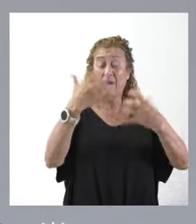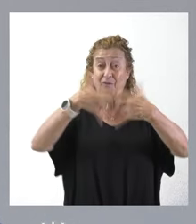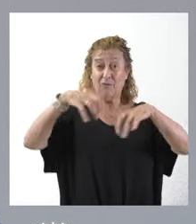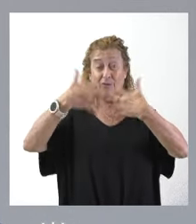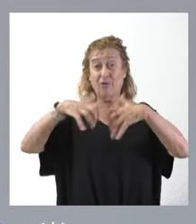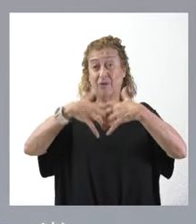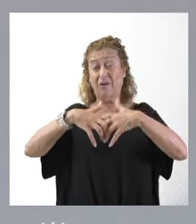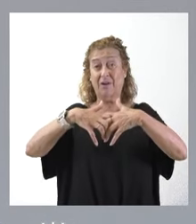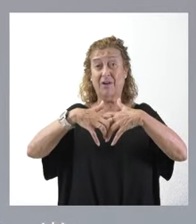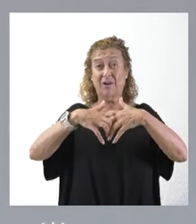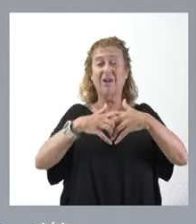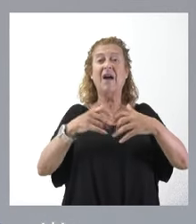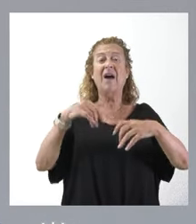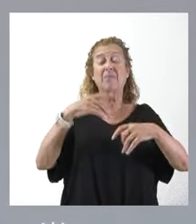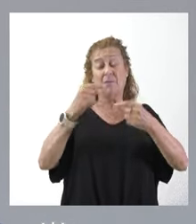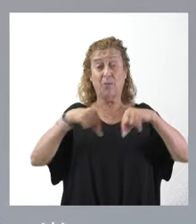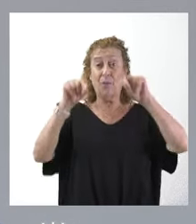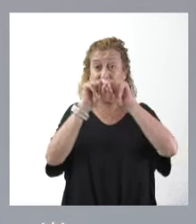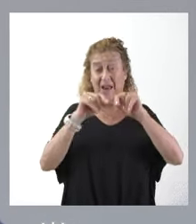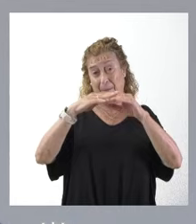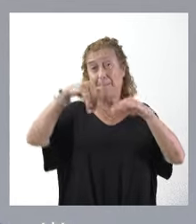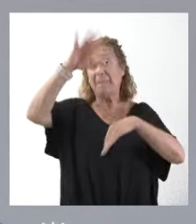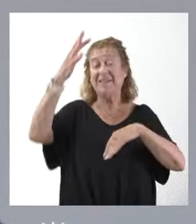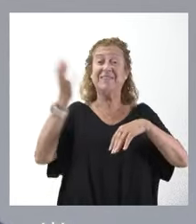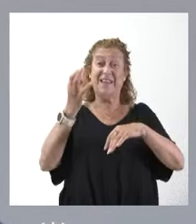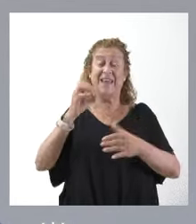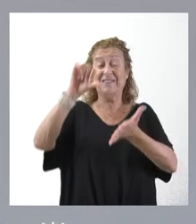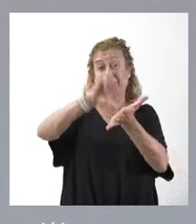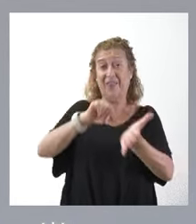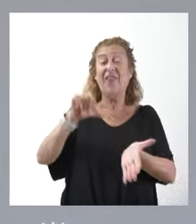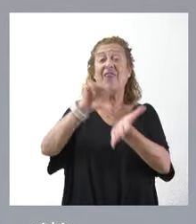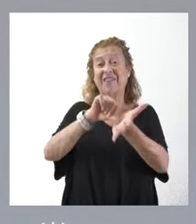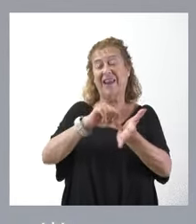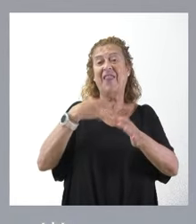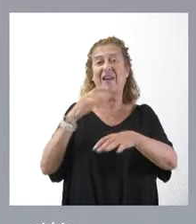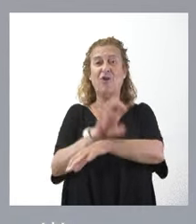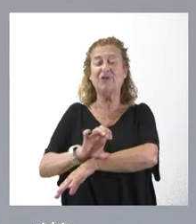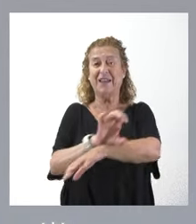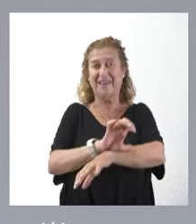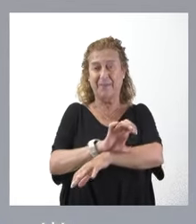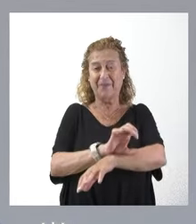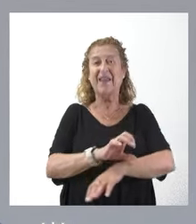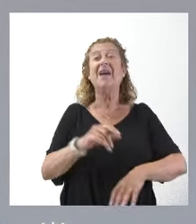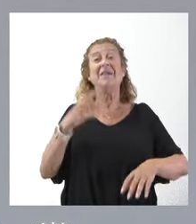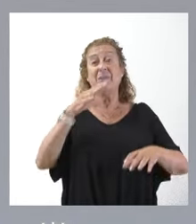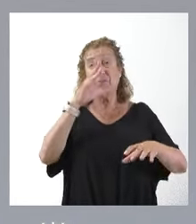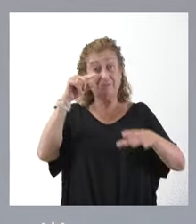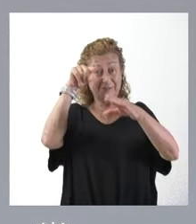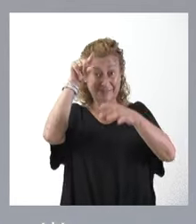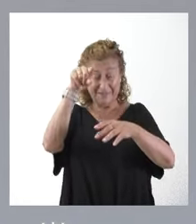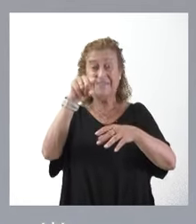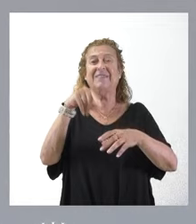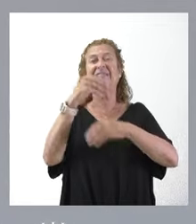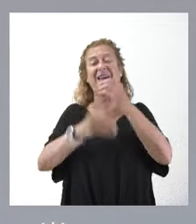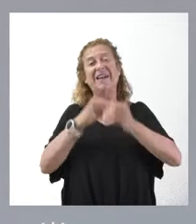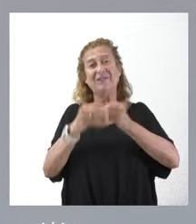a nivel provincial, más allá de lo que son las sedes centrales de la consejería. A tal efecto, se han